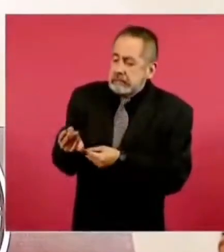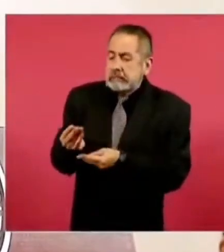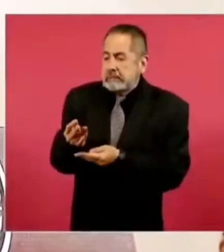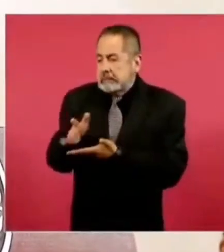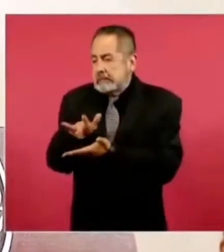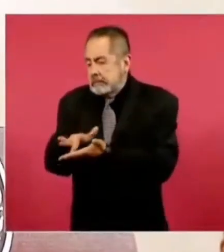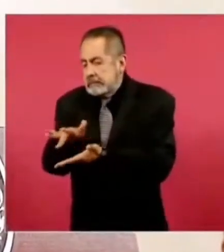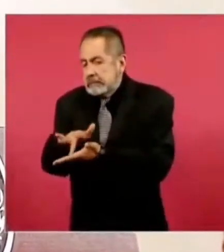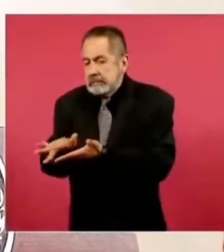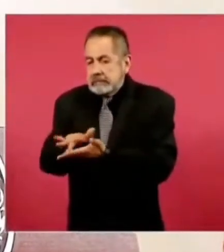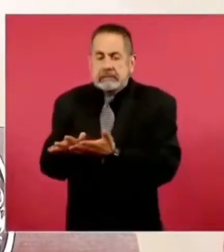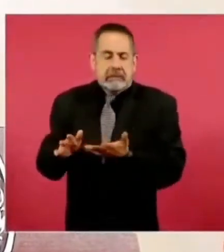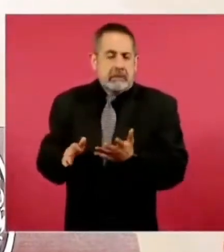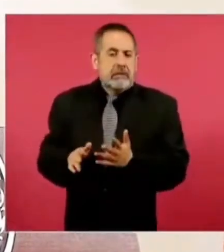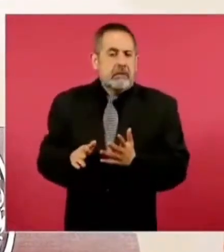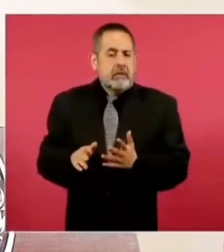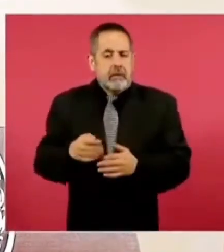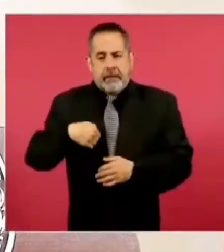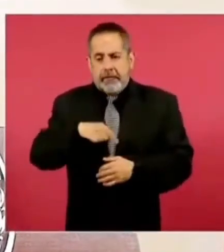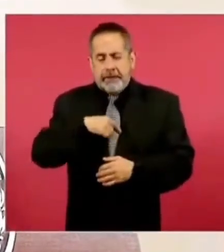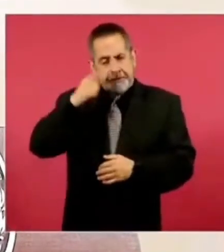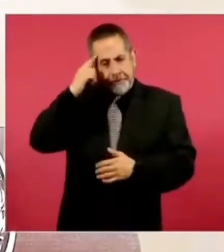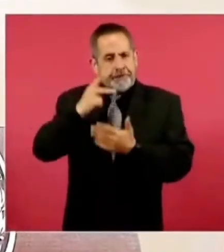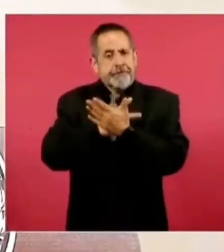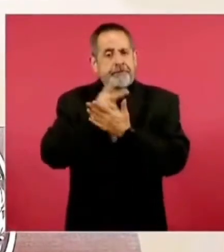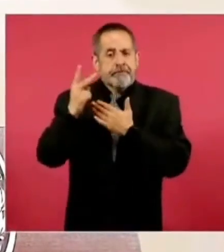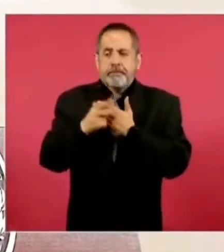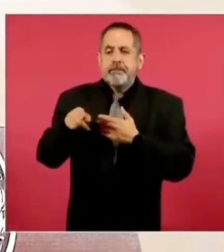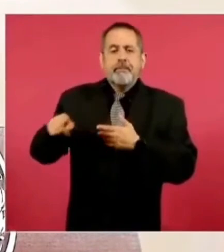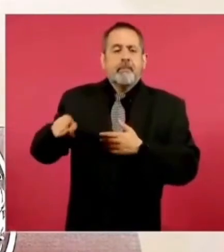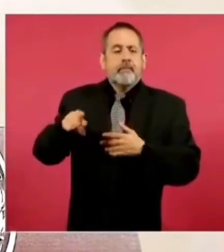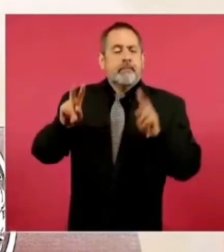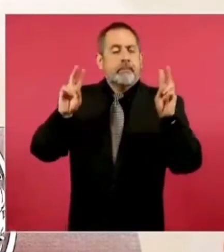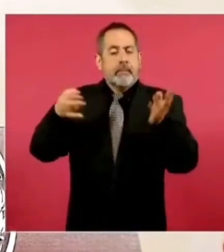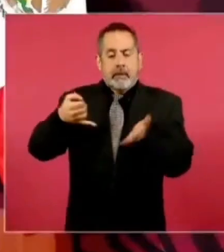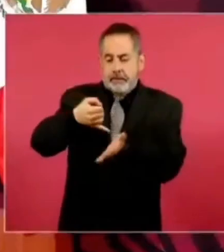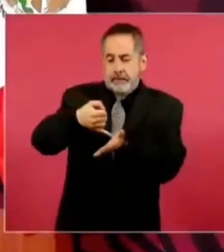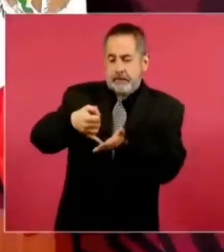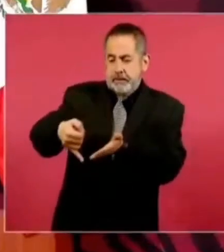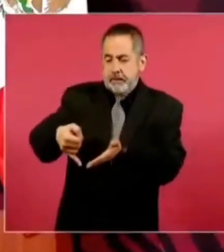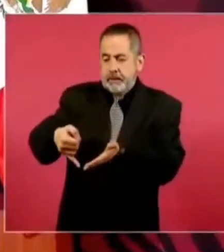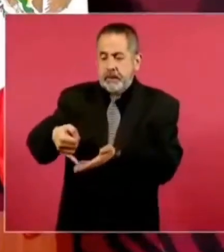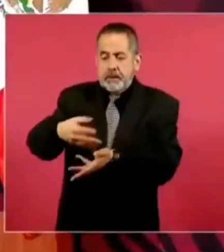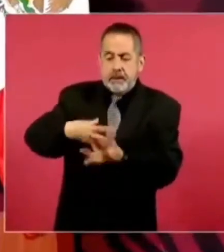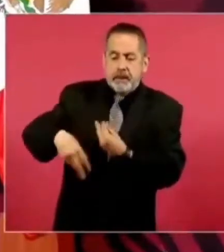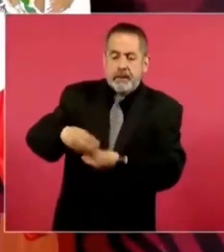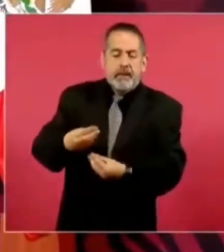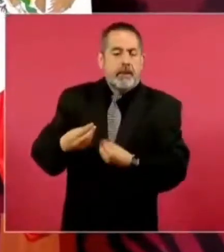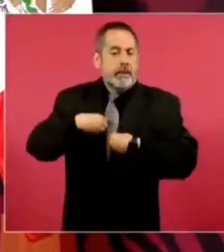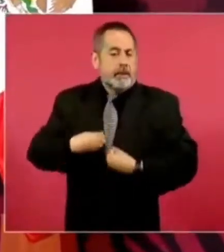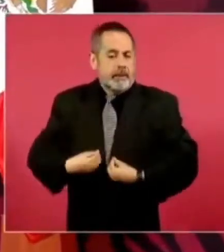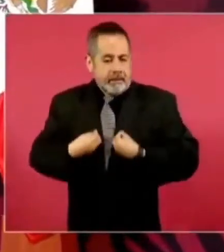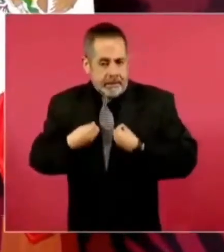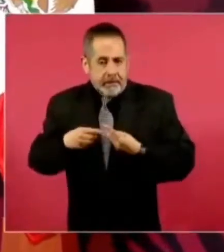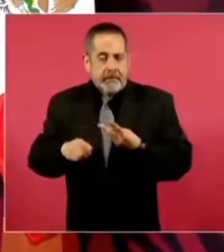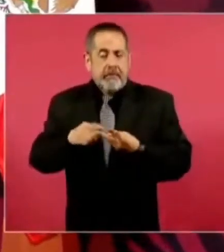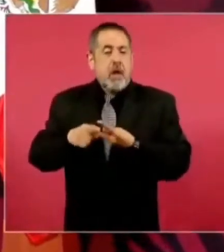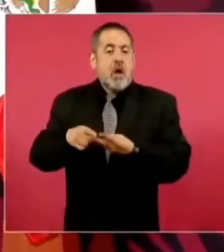aplicando el programa Sembrando Vida, el programa Jóvenes Construyendo el Futuro,